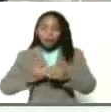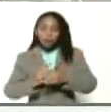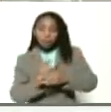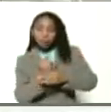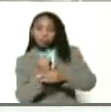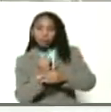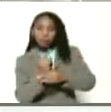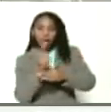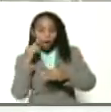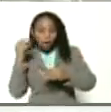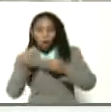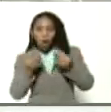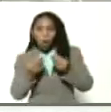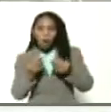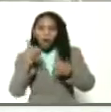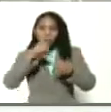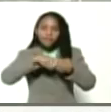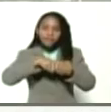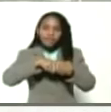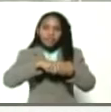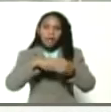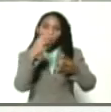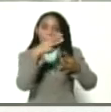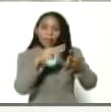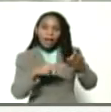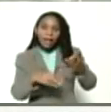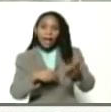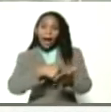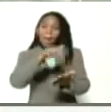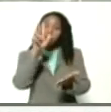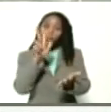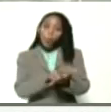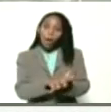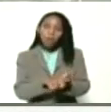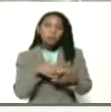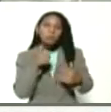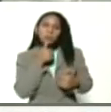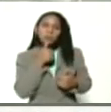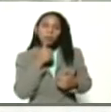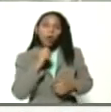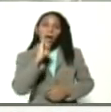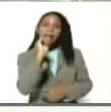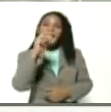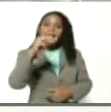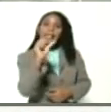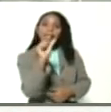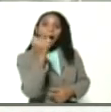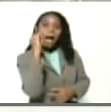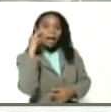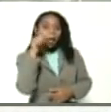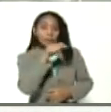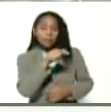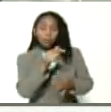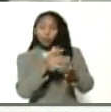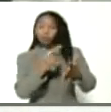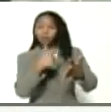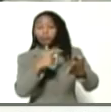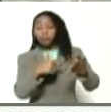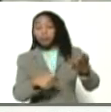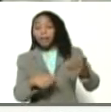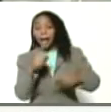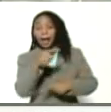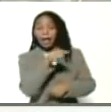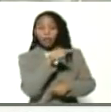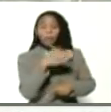el registro de los insumos que tienen que ser aprobados por el INSAI, es decir, una cantidad de elementos que le van a